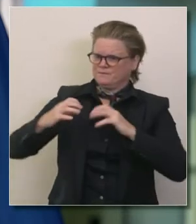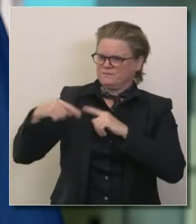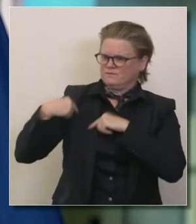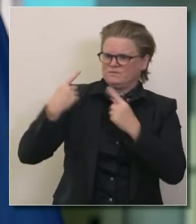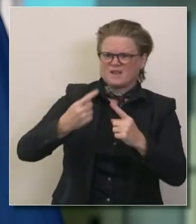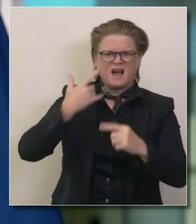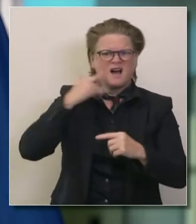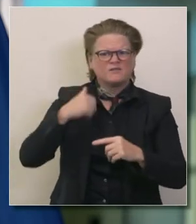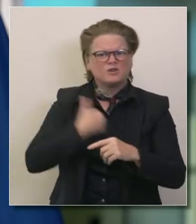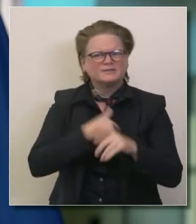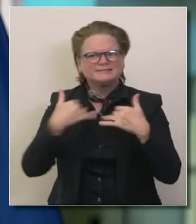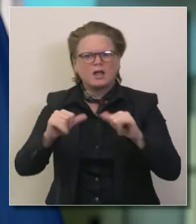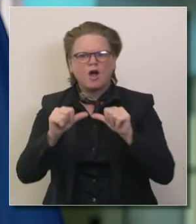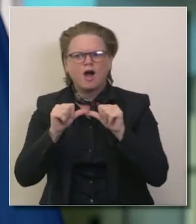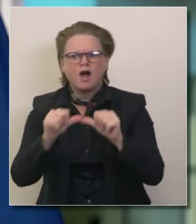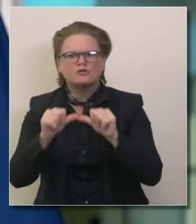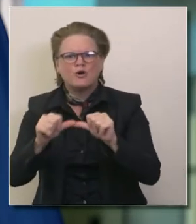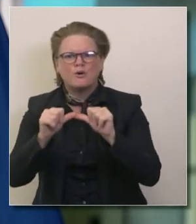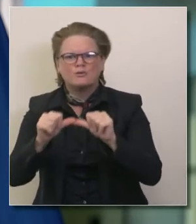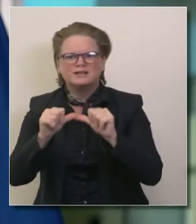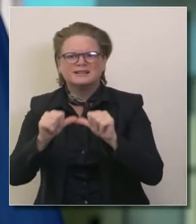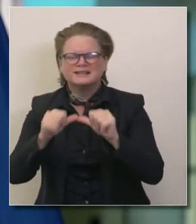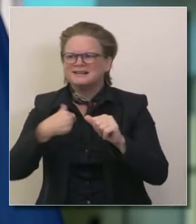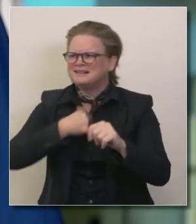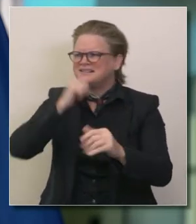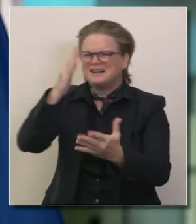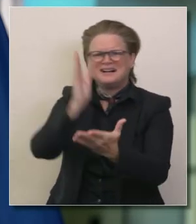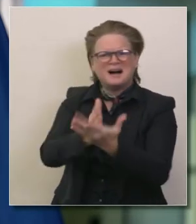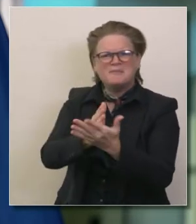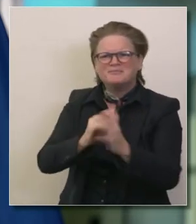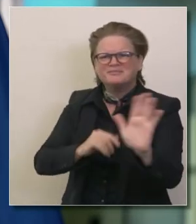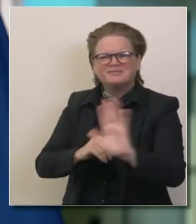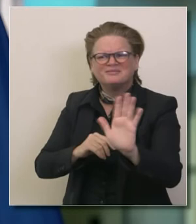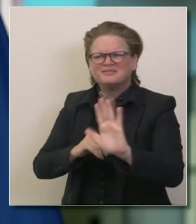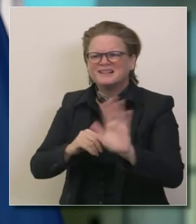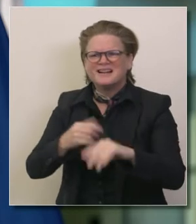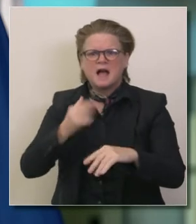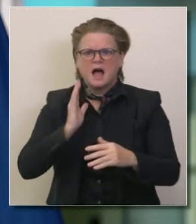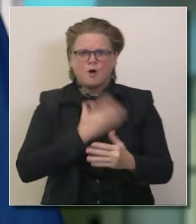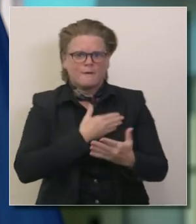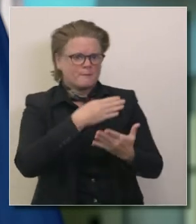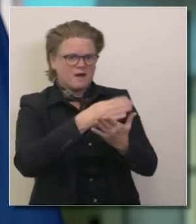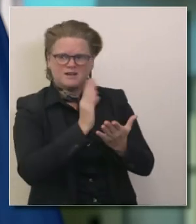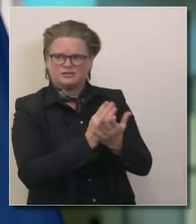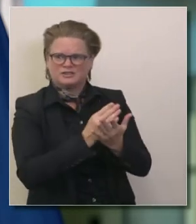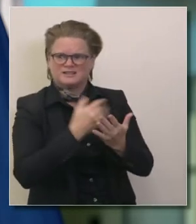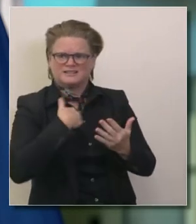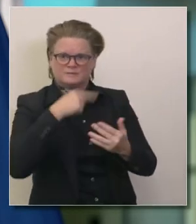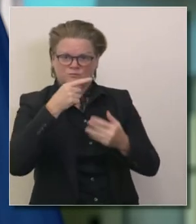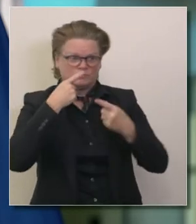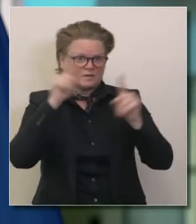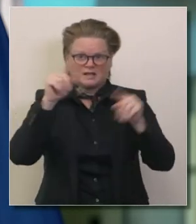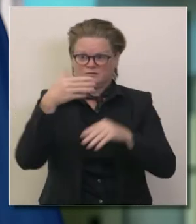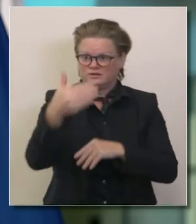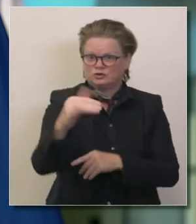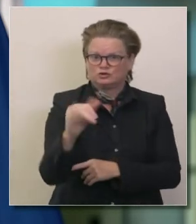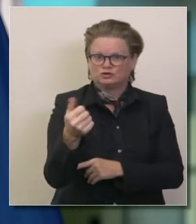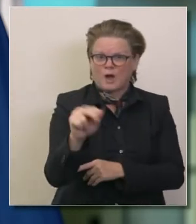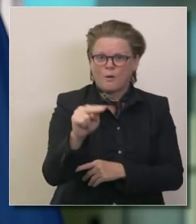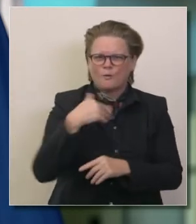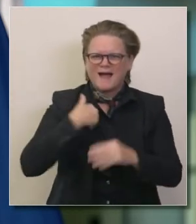es un compromiso constante y por eso nuestro presupuesto que presentaremos en pocas semanas establecerá más